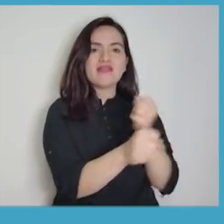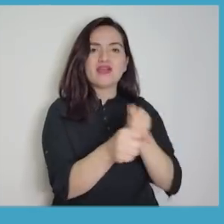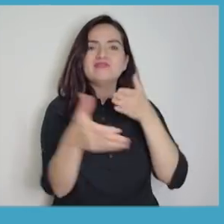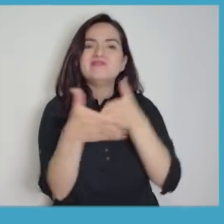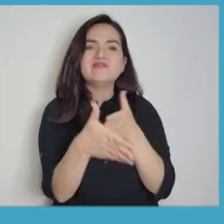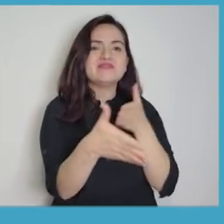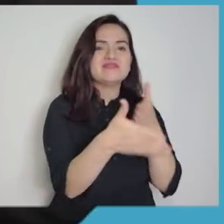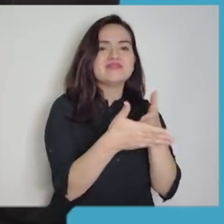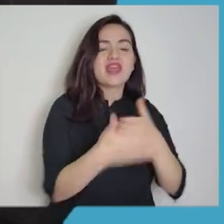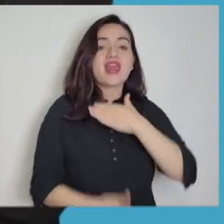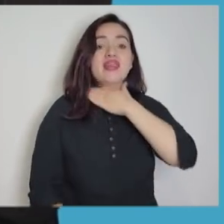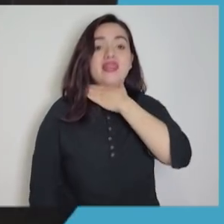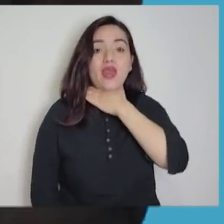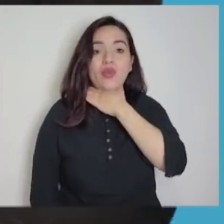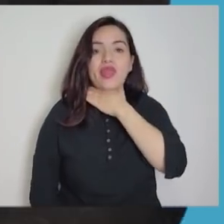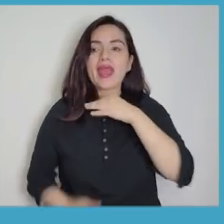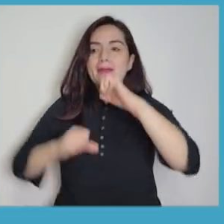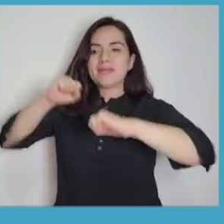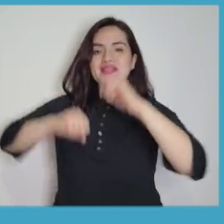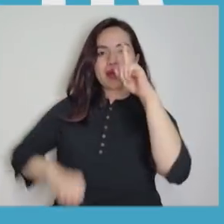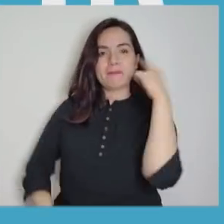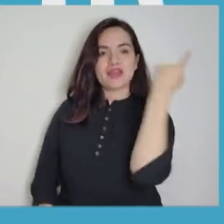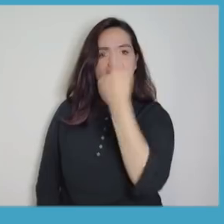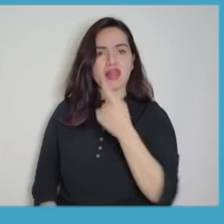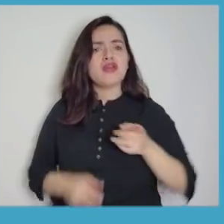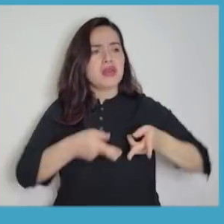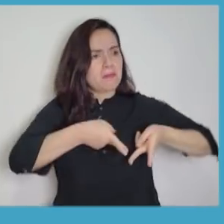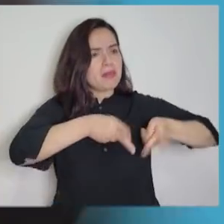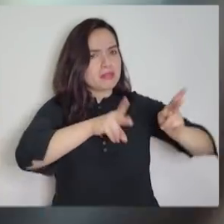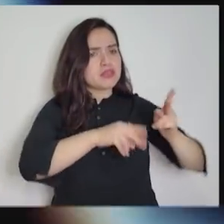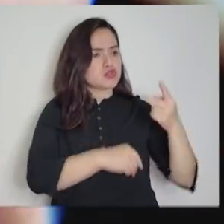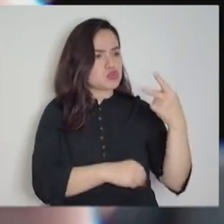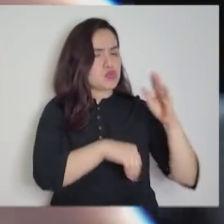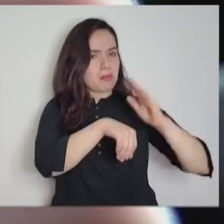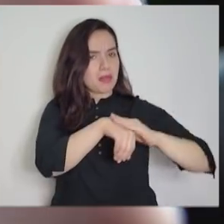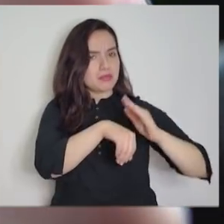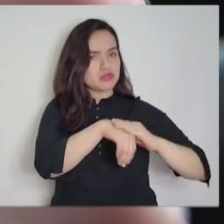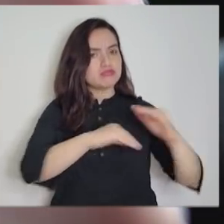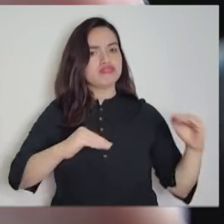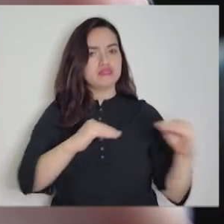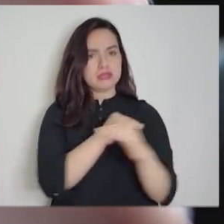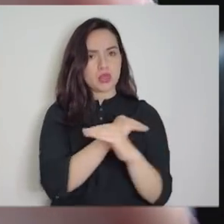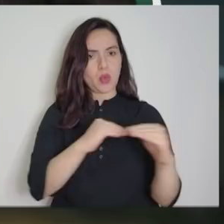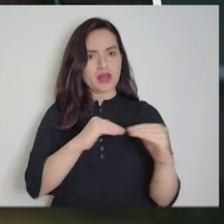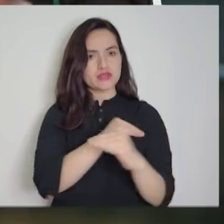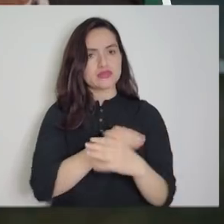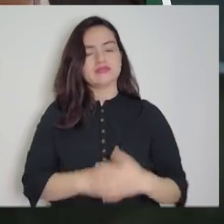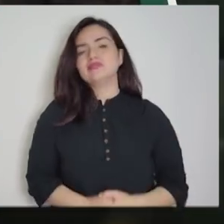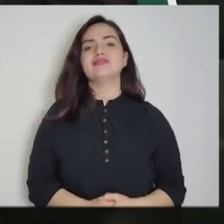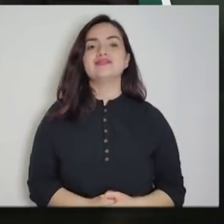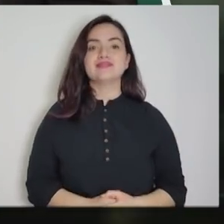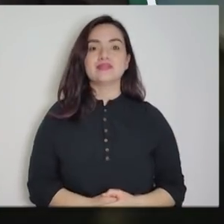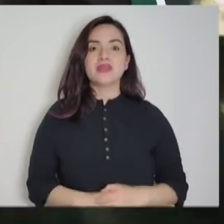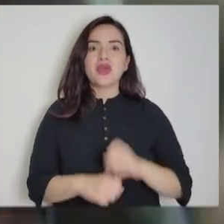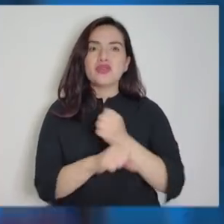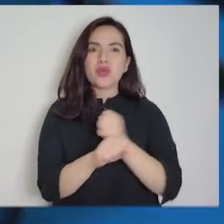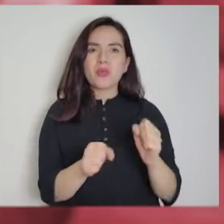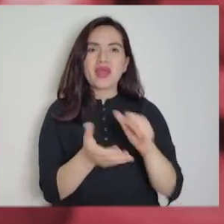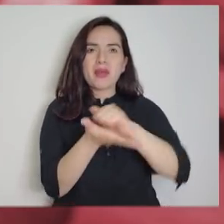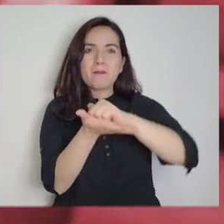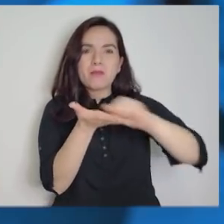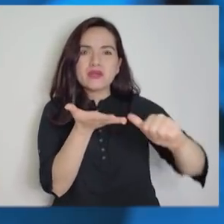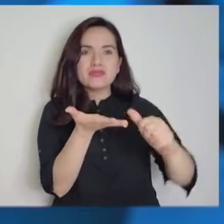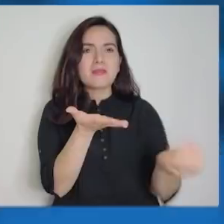de aquellos que tienen deudas con privados. Tenemos que permitir que saquen su permiso de circulación. No podemos cobrar